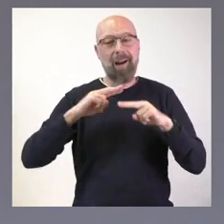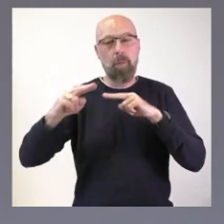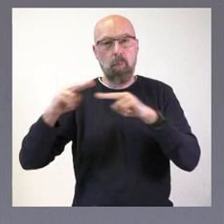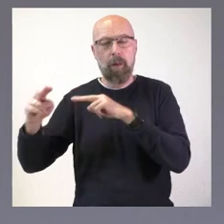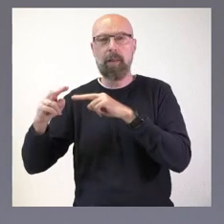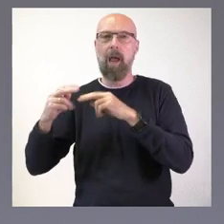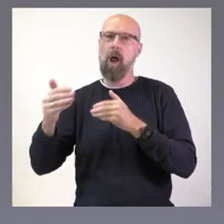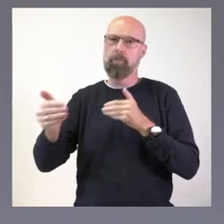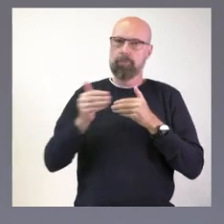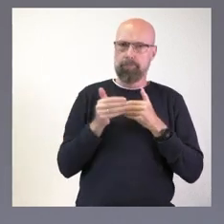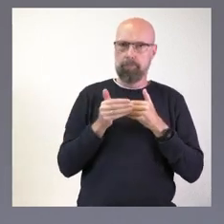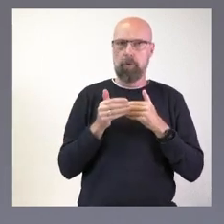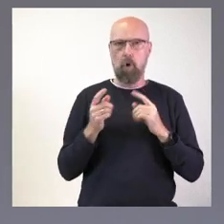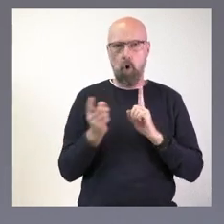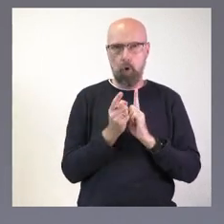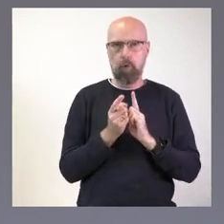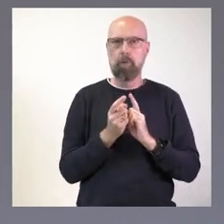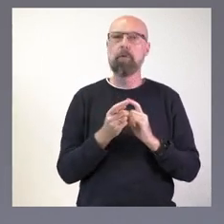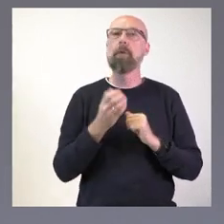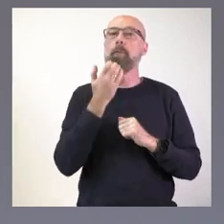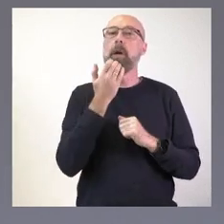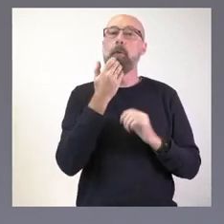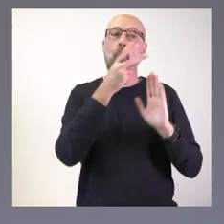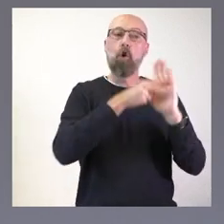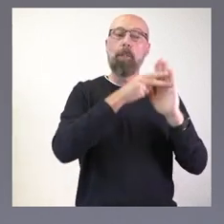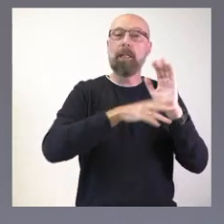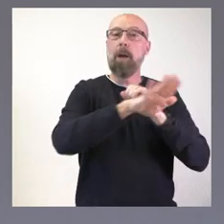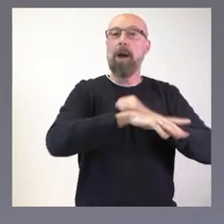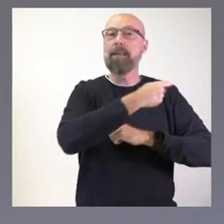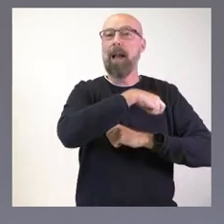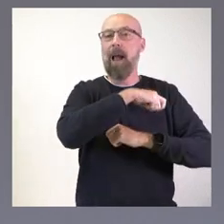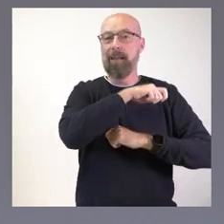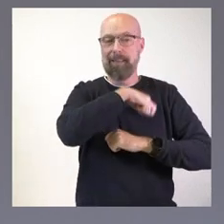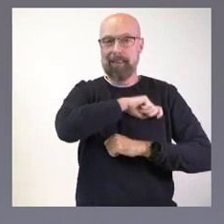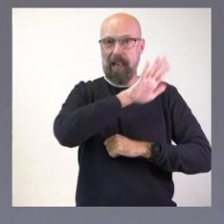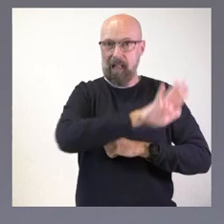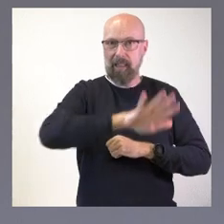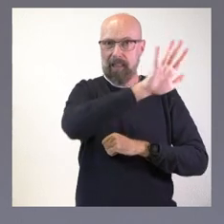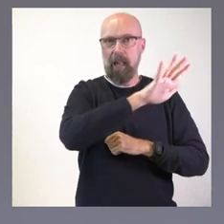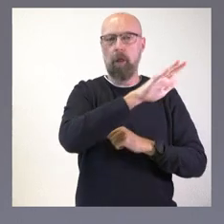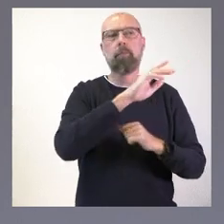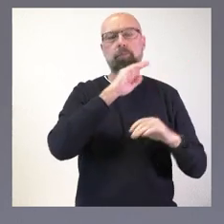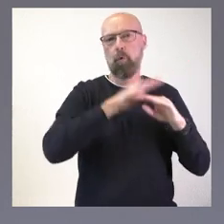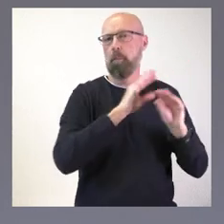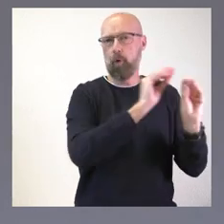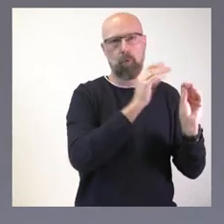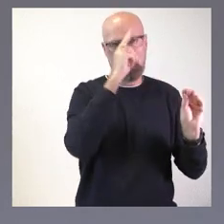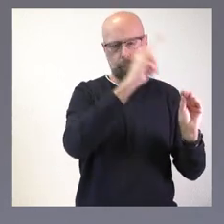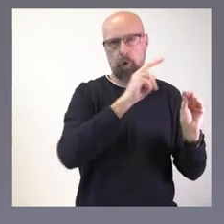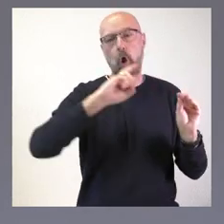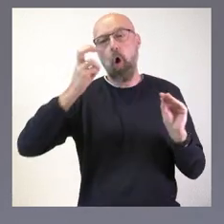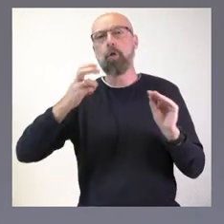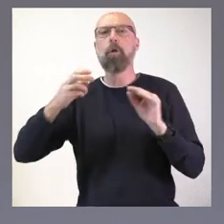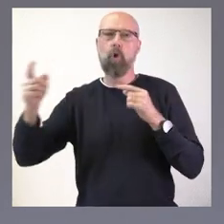Esto va afectar a todos los procedimientos que no se regulen por normativa básica del Estado y, además, se va a extender a la supresión de autorizaciones de